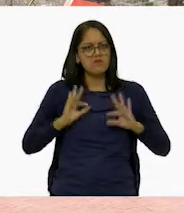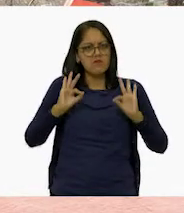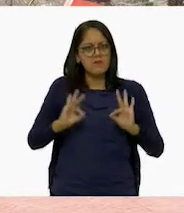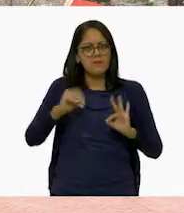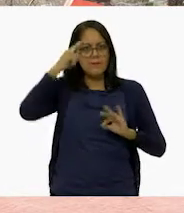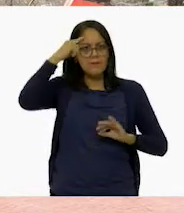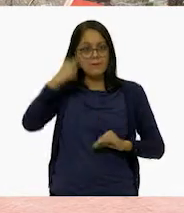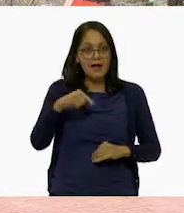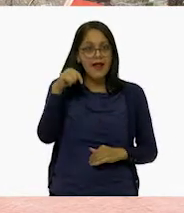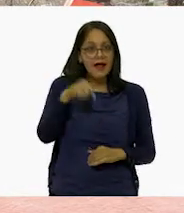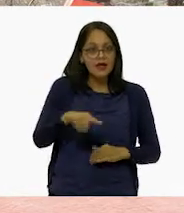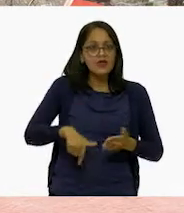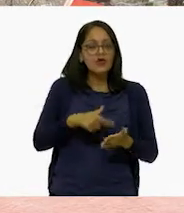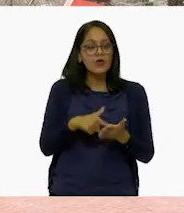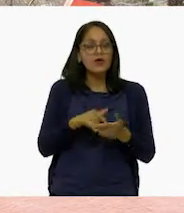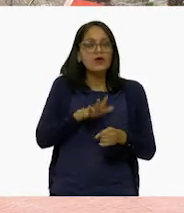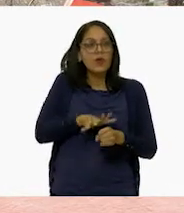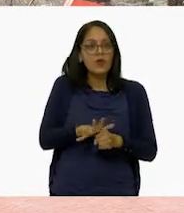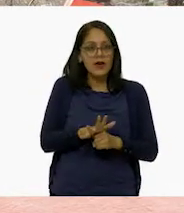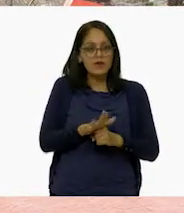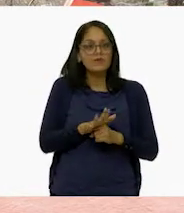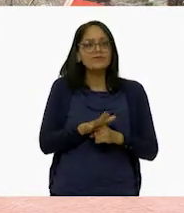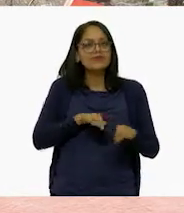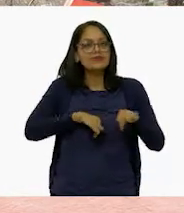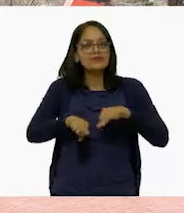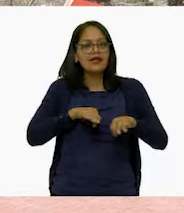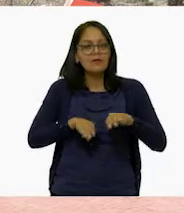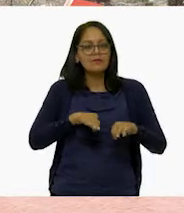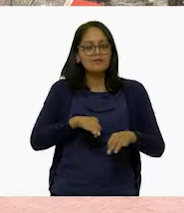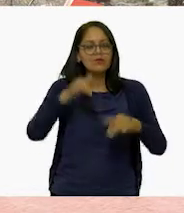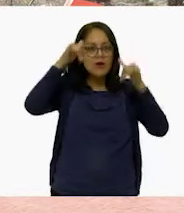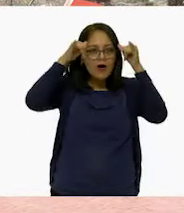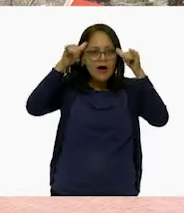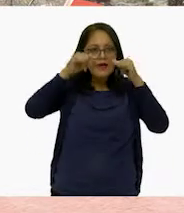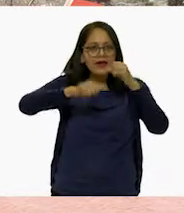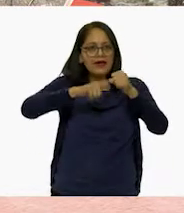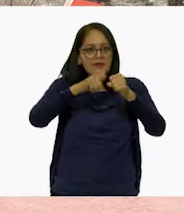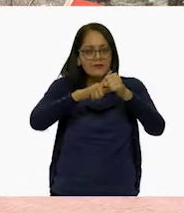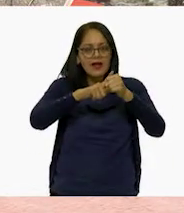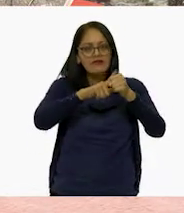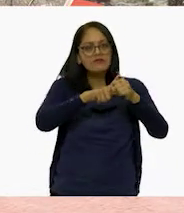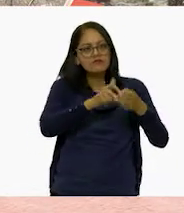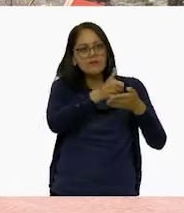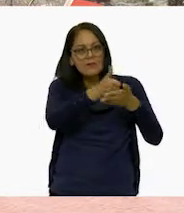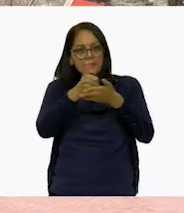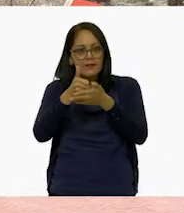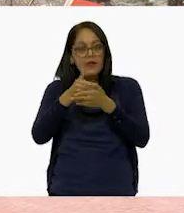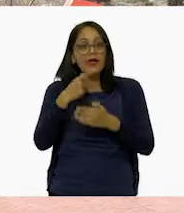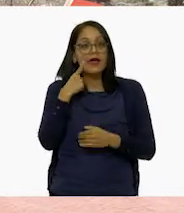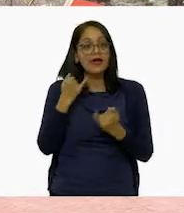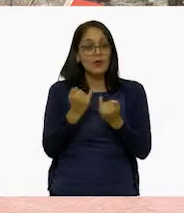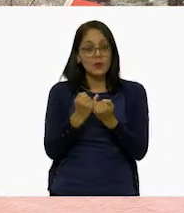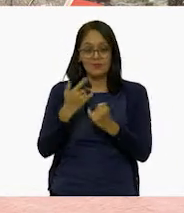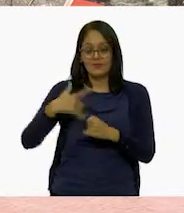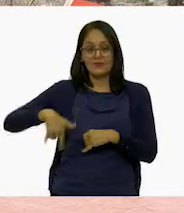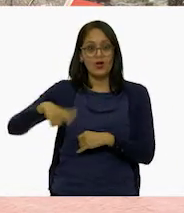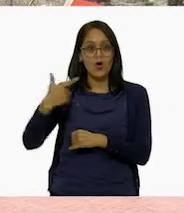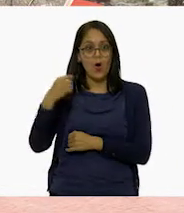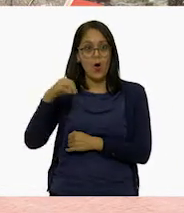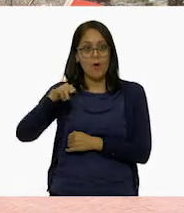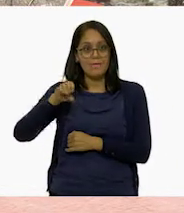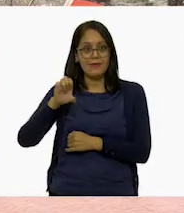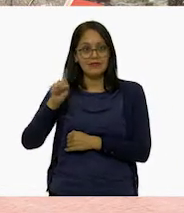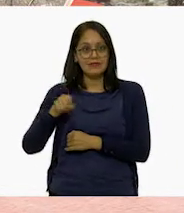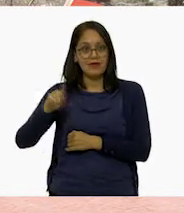principalmente la ganadería. Torreón, junto con Gómez Palacio y Ciudad Lerdo, han formado una